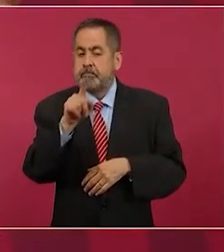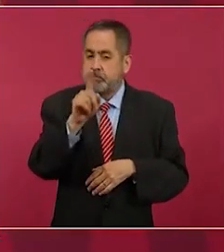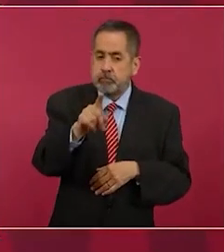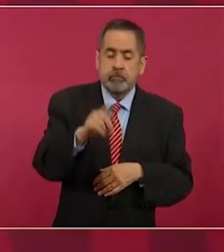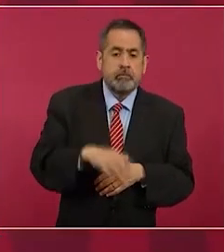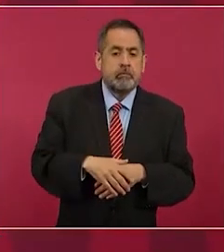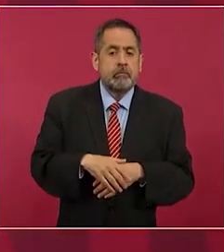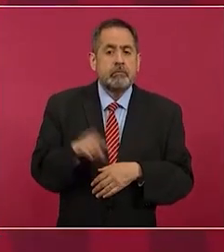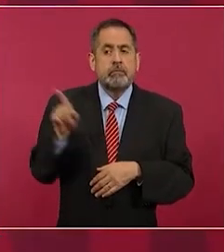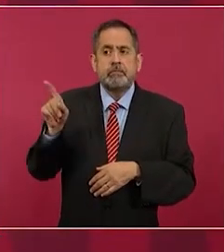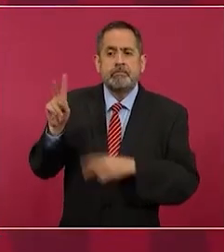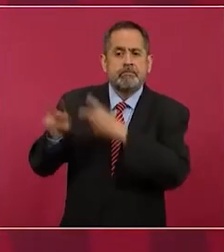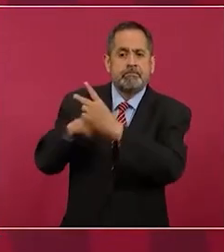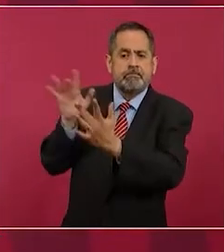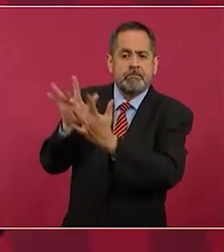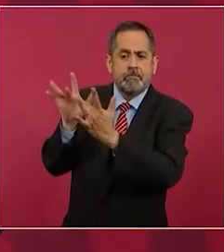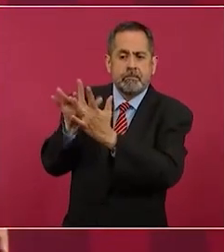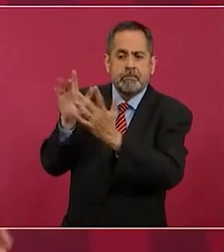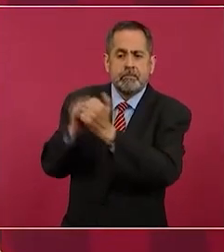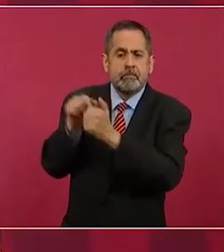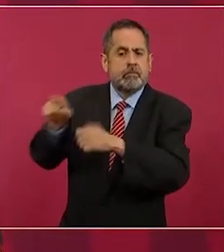que vayan a la embajada